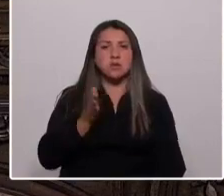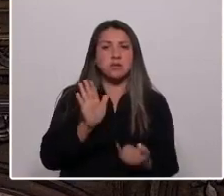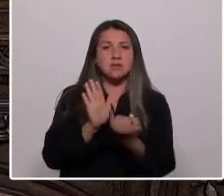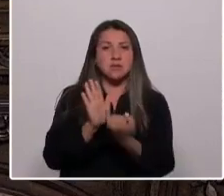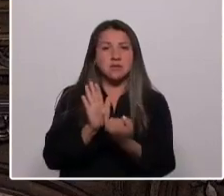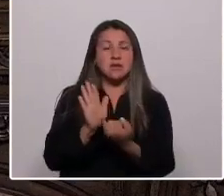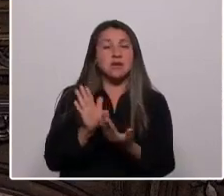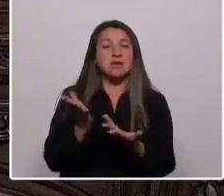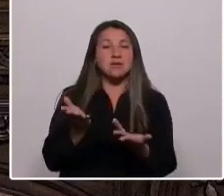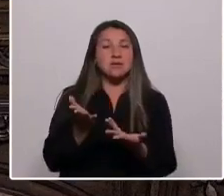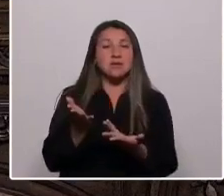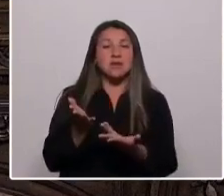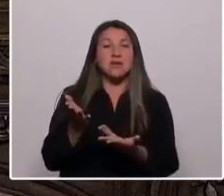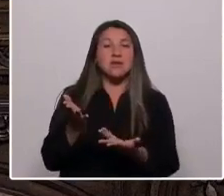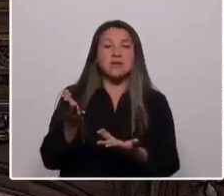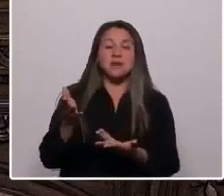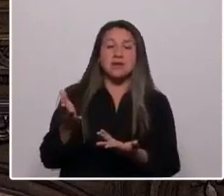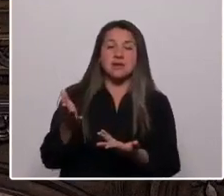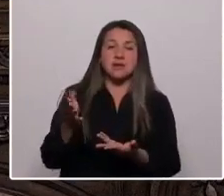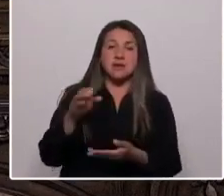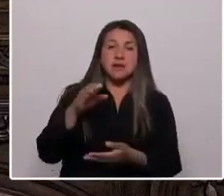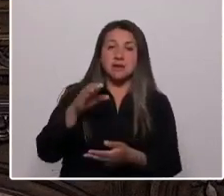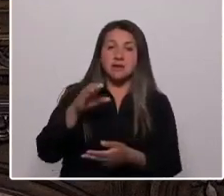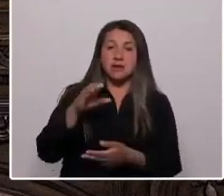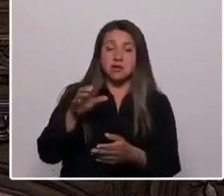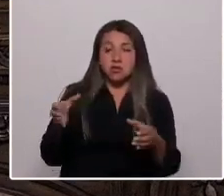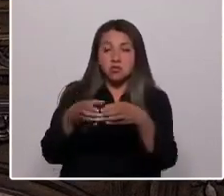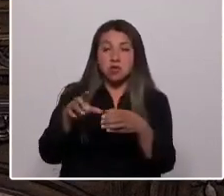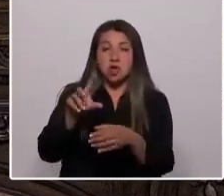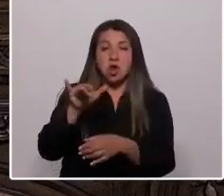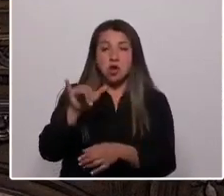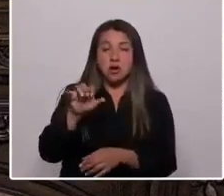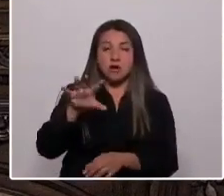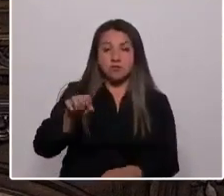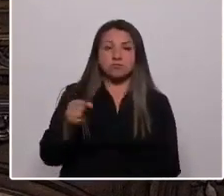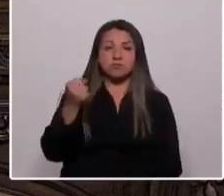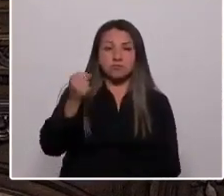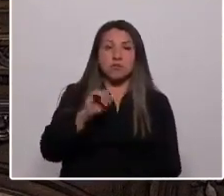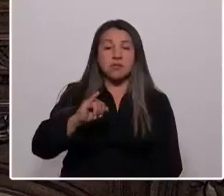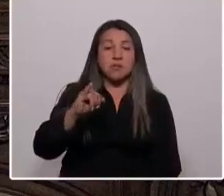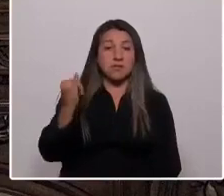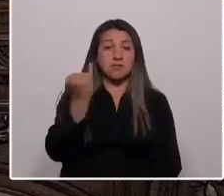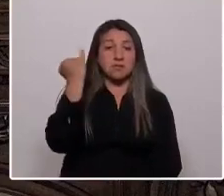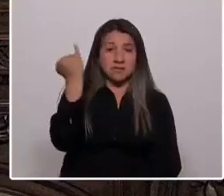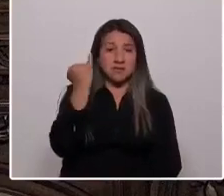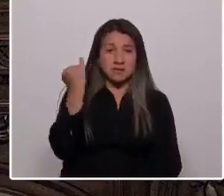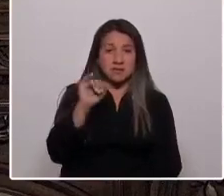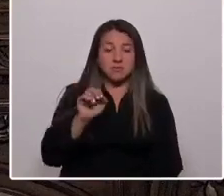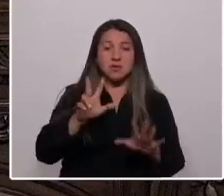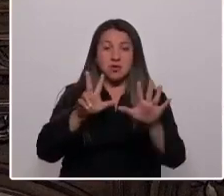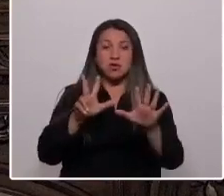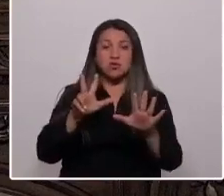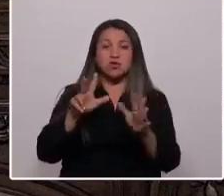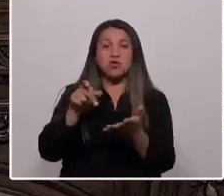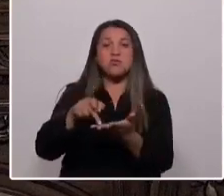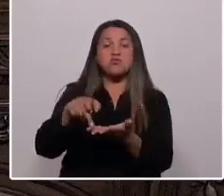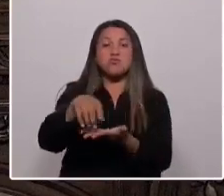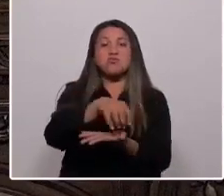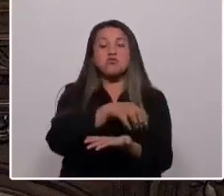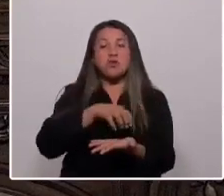corregimiento en la época de la colonia, como departamento luego de la independencia y una de las ocho provincias del Chile federal de